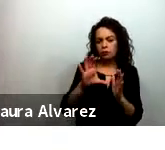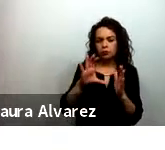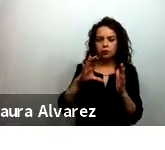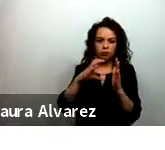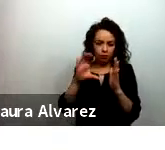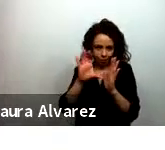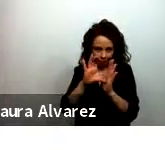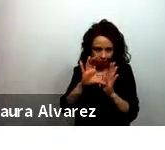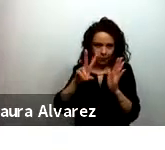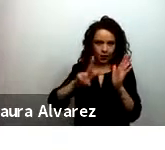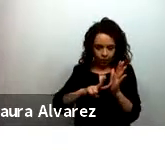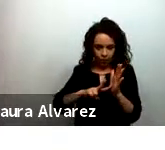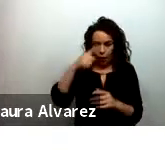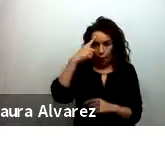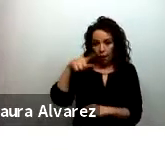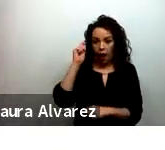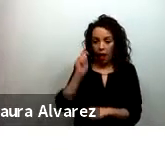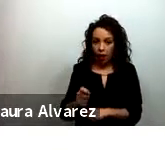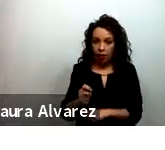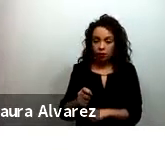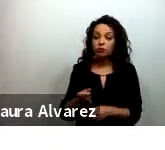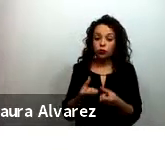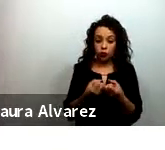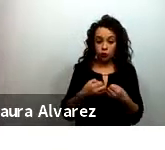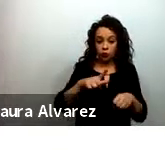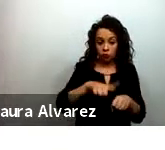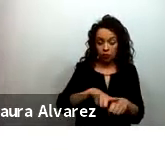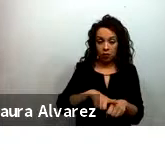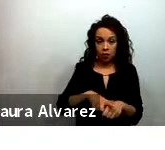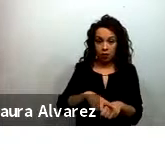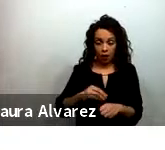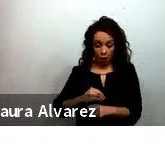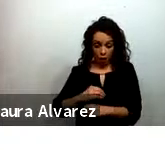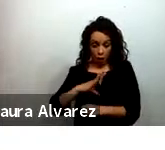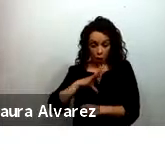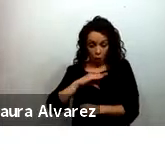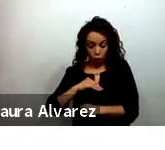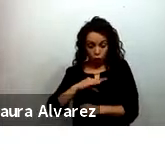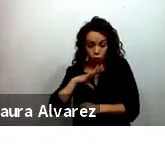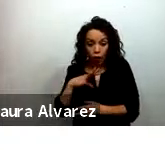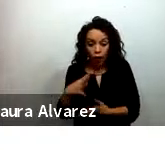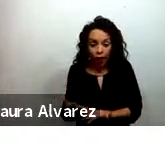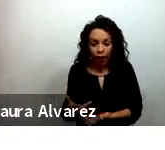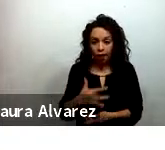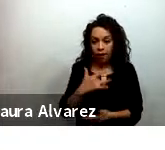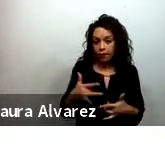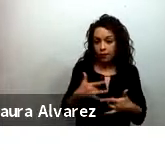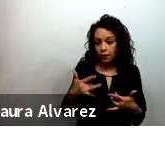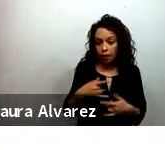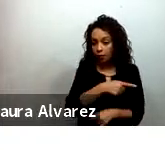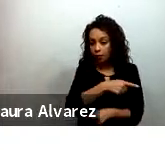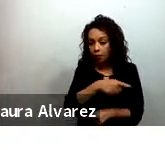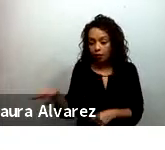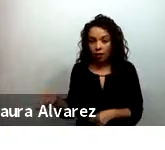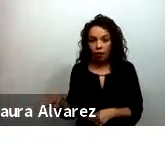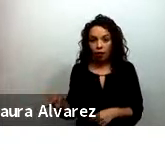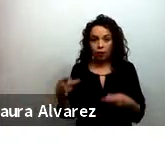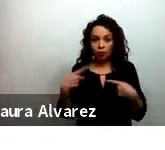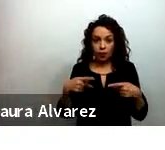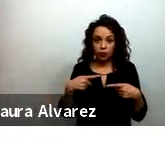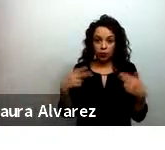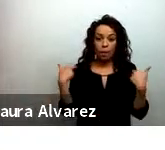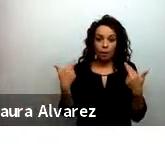fortalecimiento socioemocional en los maestros y en el personal educativo y por último el área de acceso y ambiente del